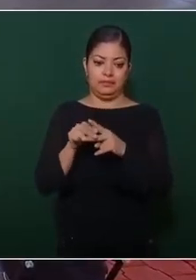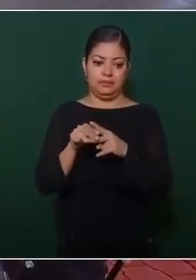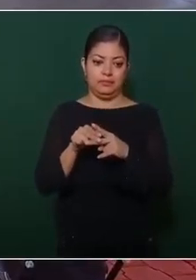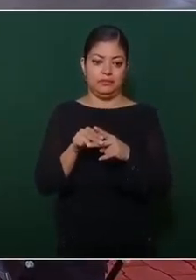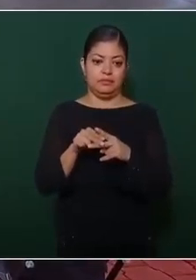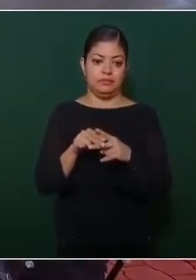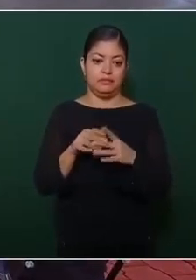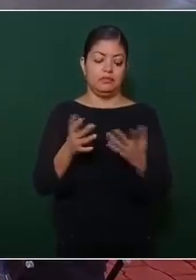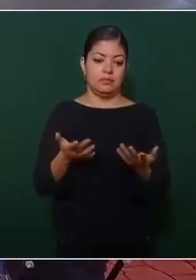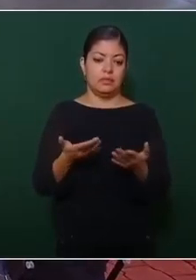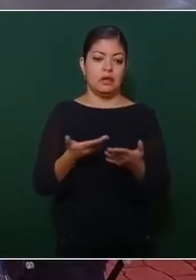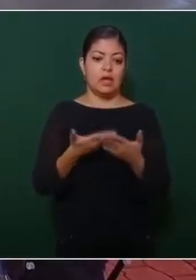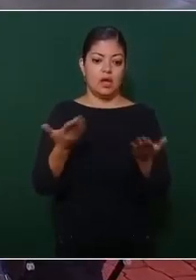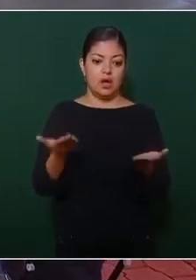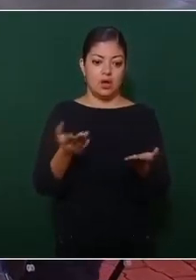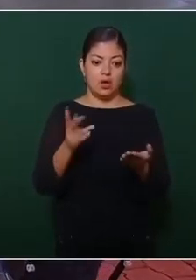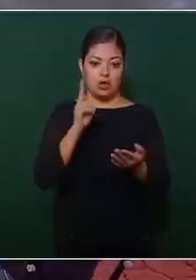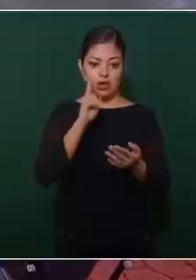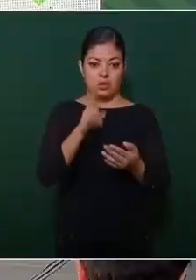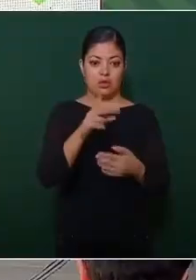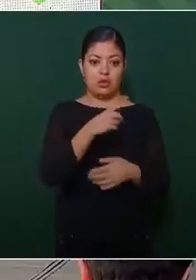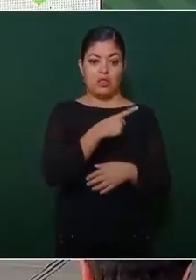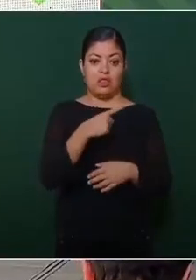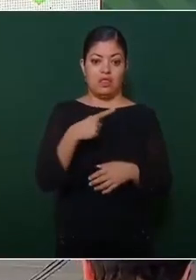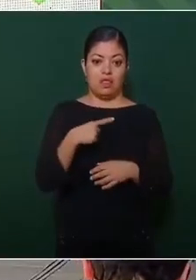Ahora, si lo vemos en deuda,